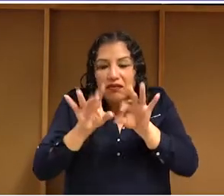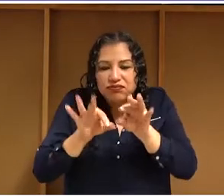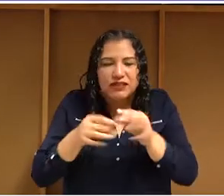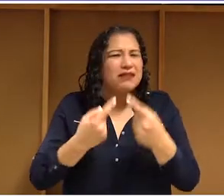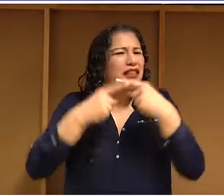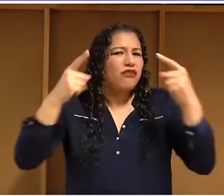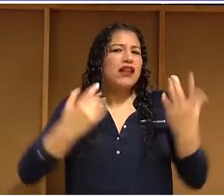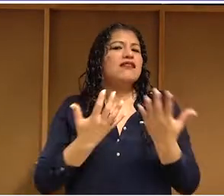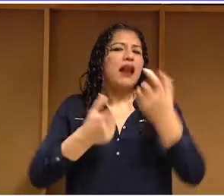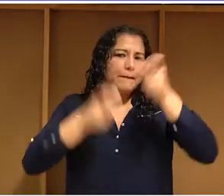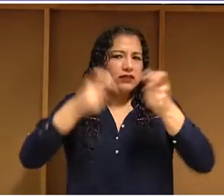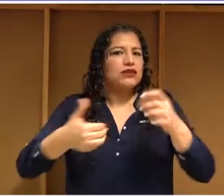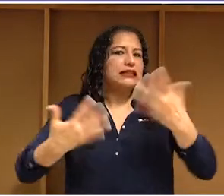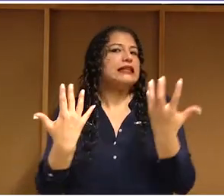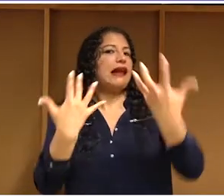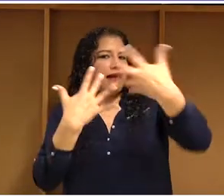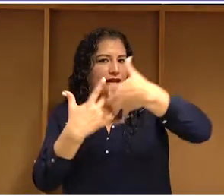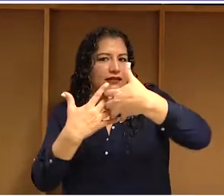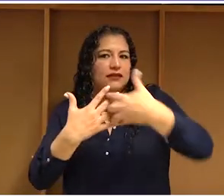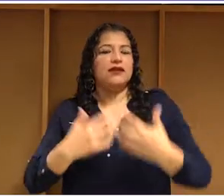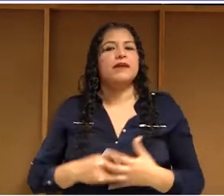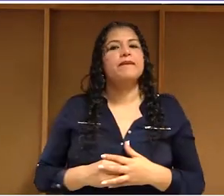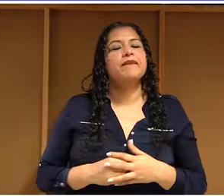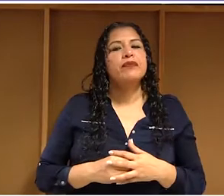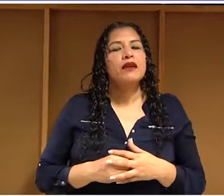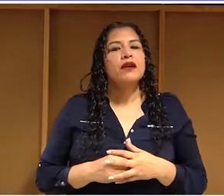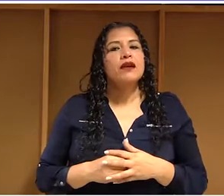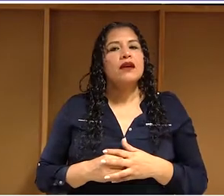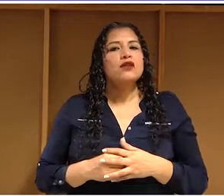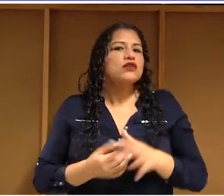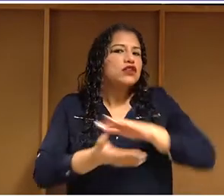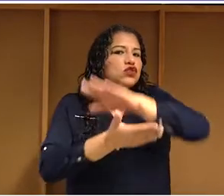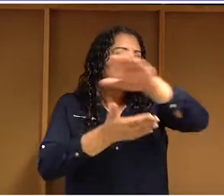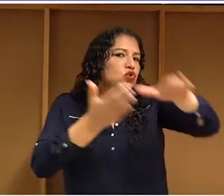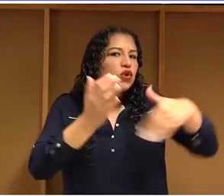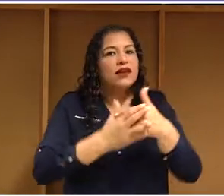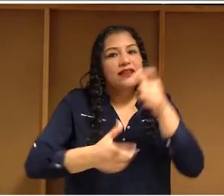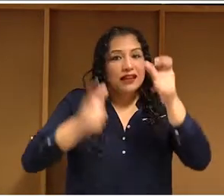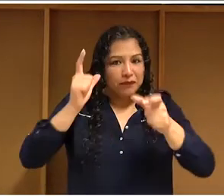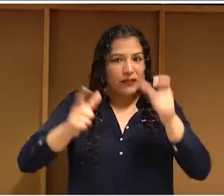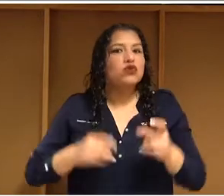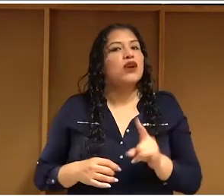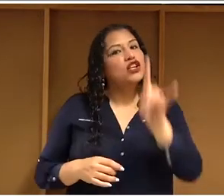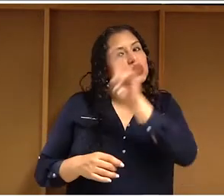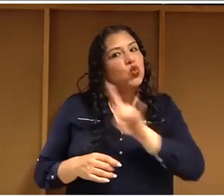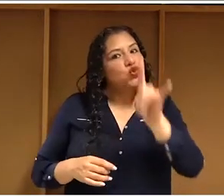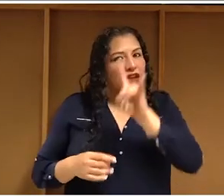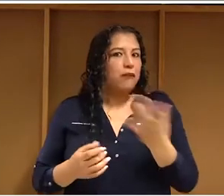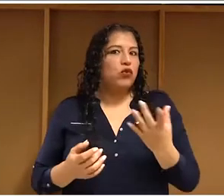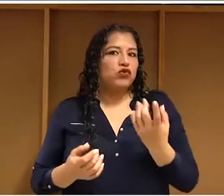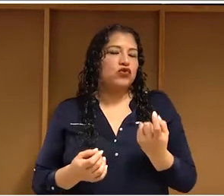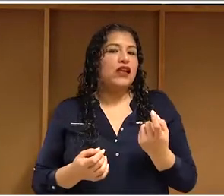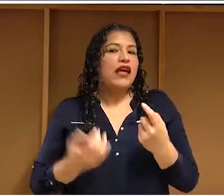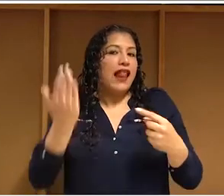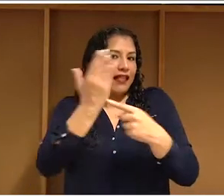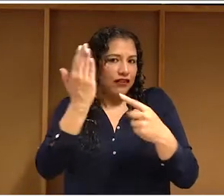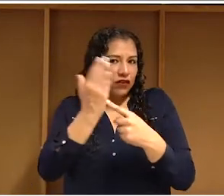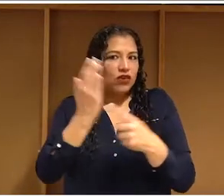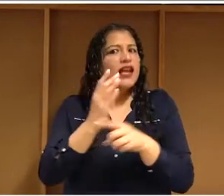la idea principal es esa. Nosotros somos ciudadanos de esta ciudad que se llama lo digital.